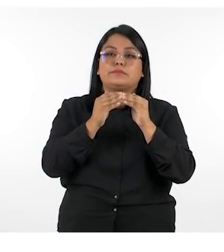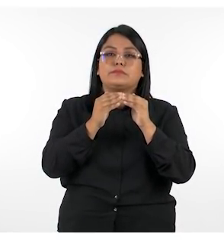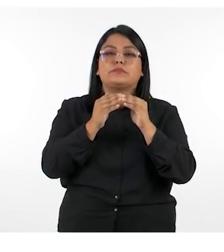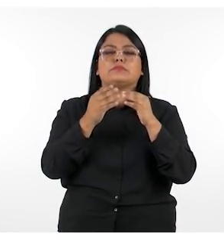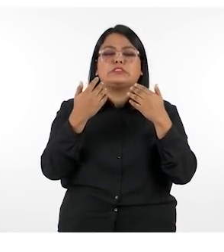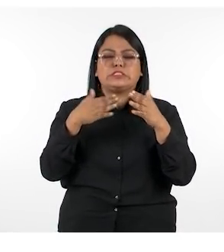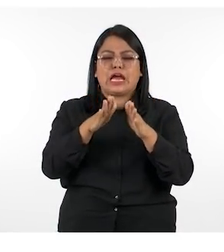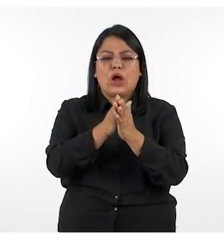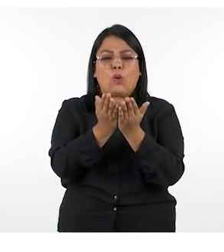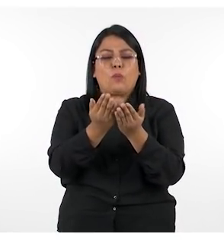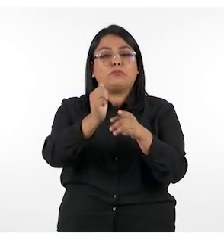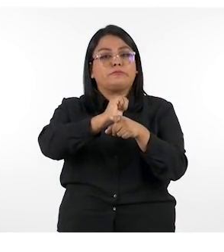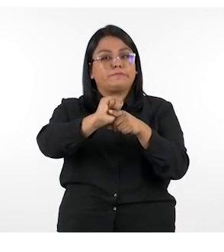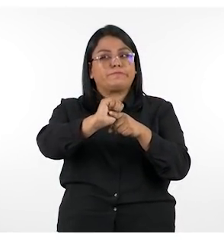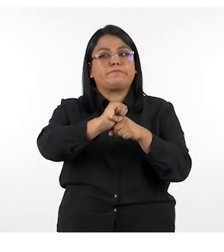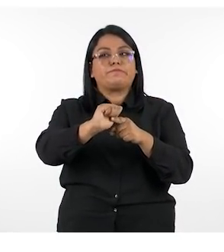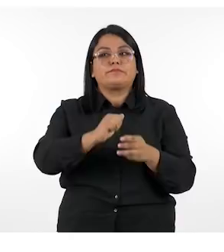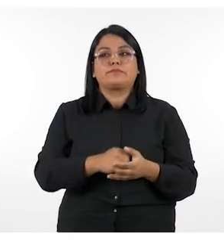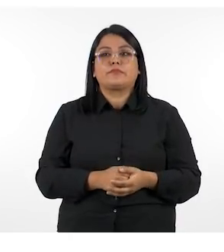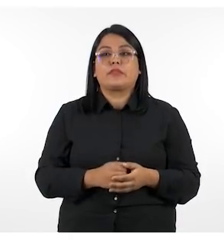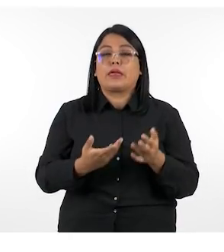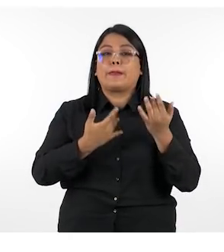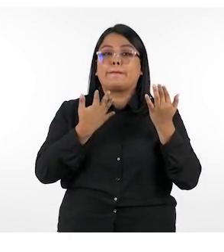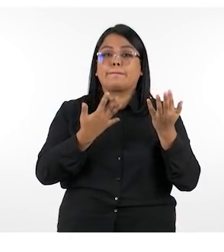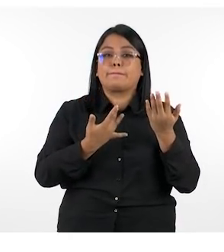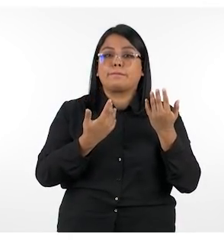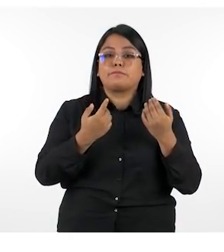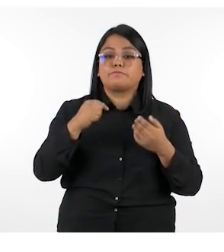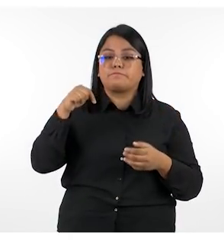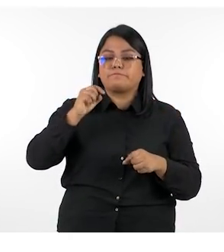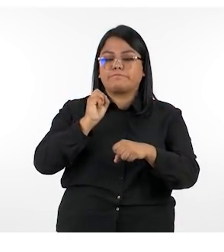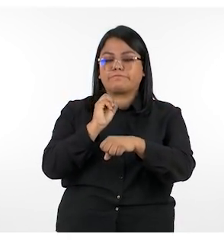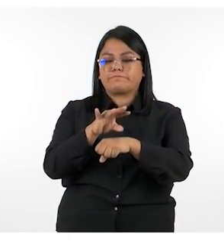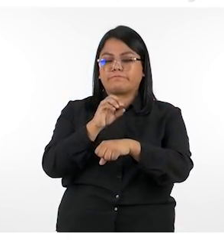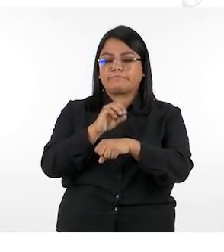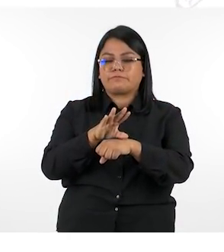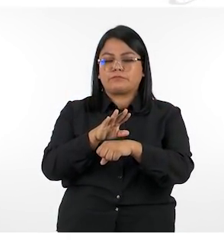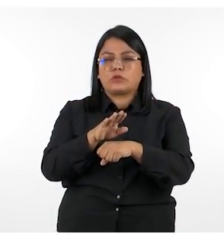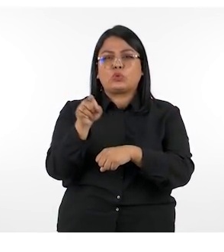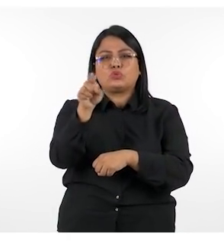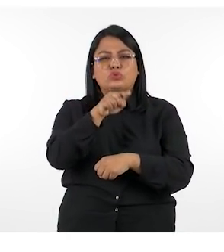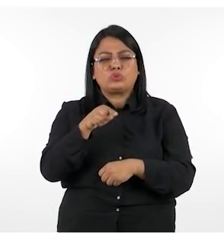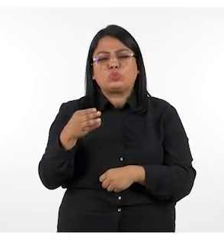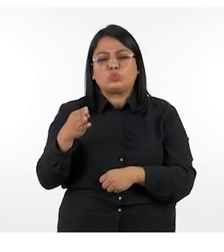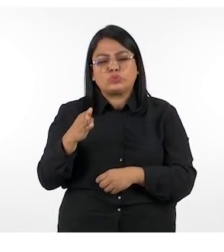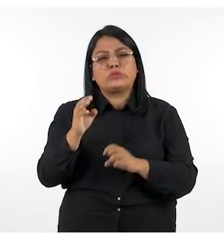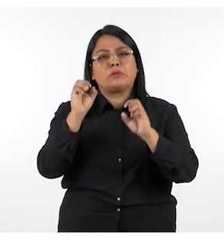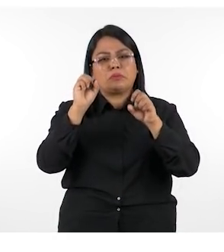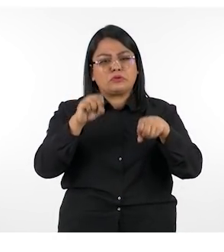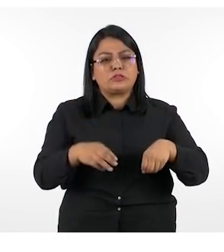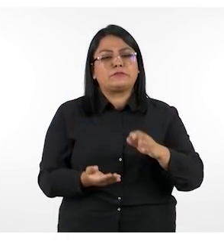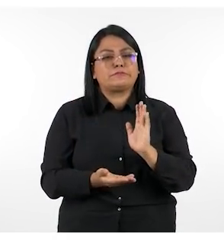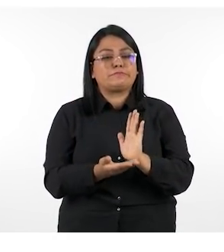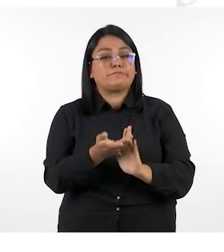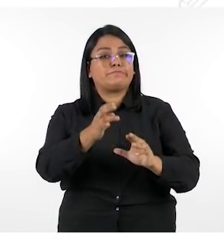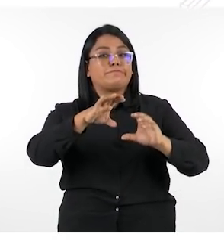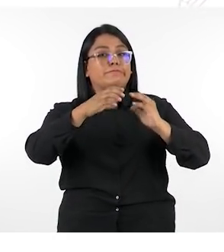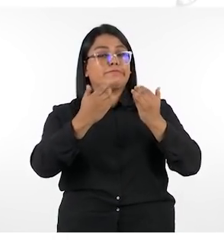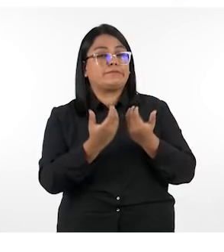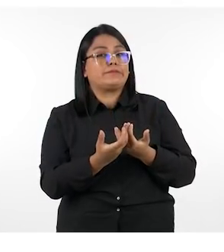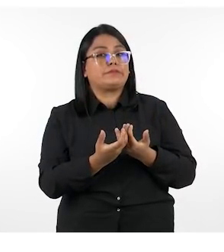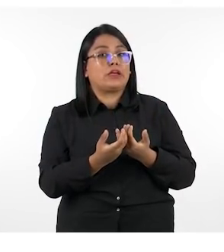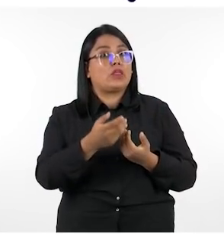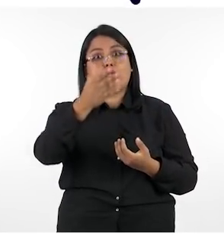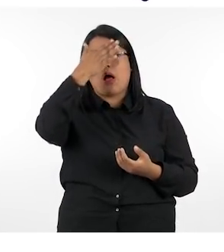ya se tiene el cuaderno de ejercicios esperamos que estas recomendaciones les sean útiles para el